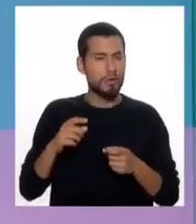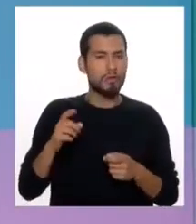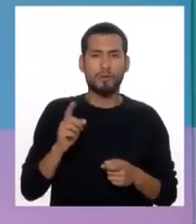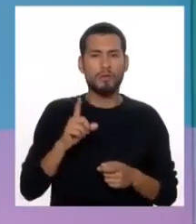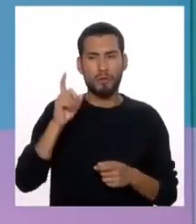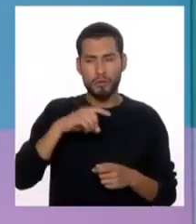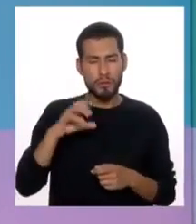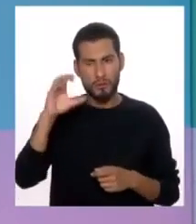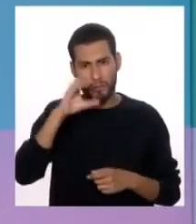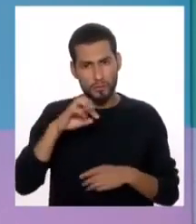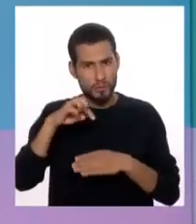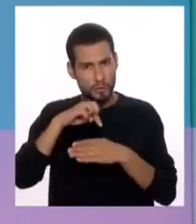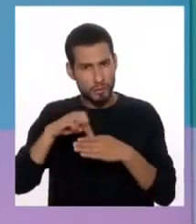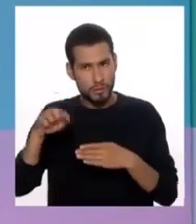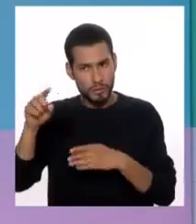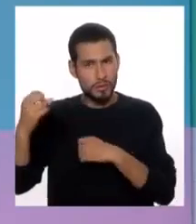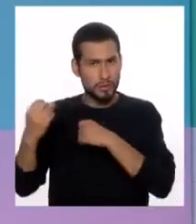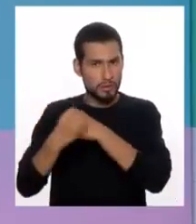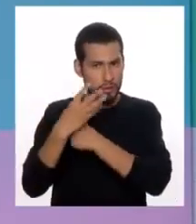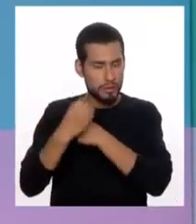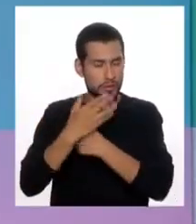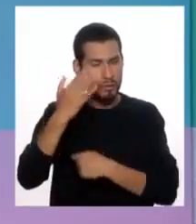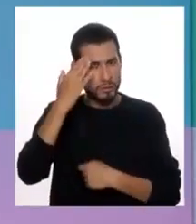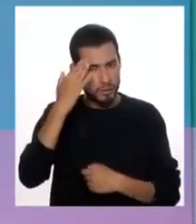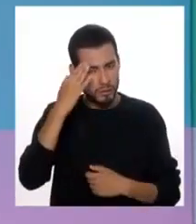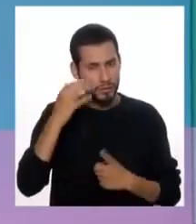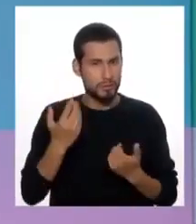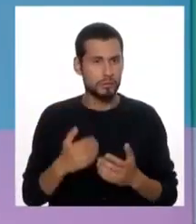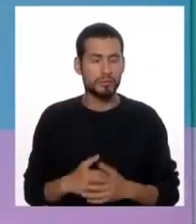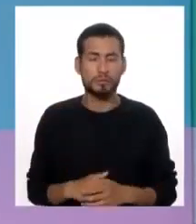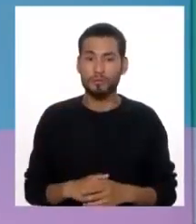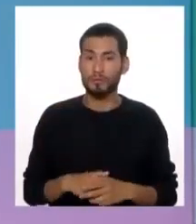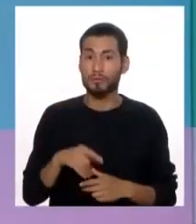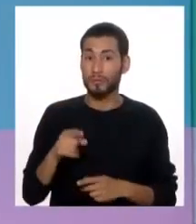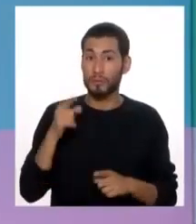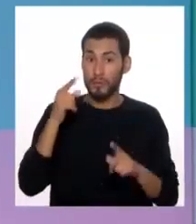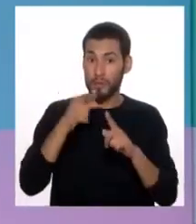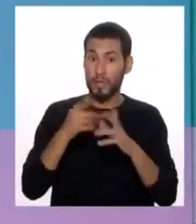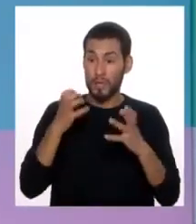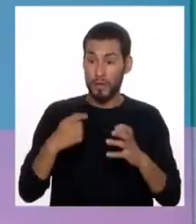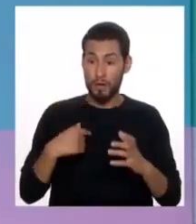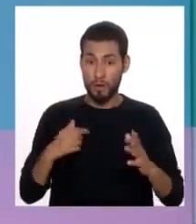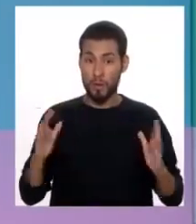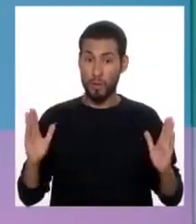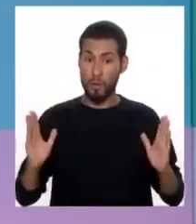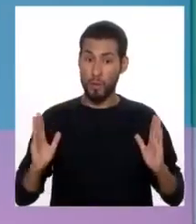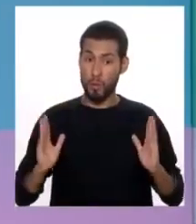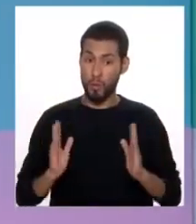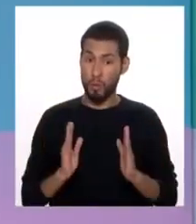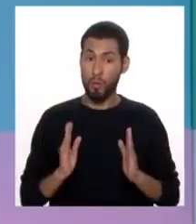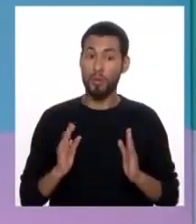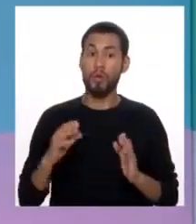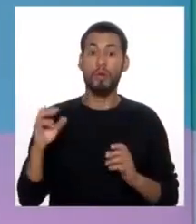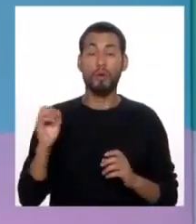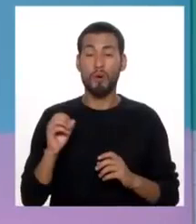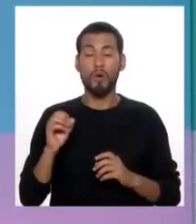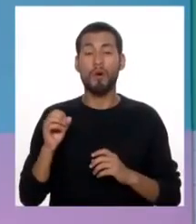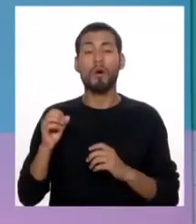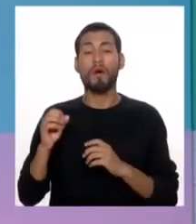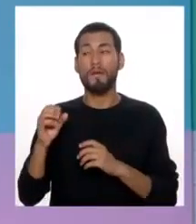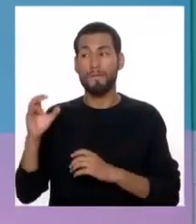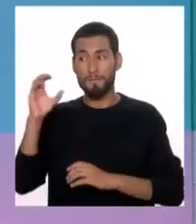un profesional para que oriente. En este caso, si la idea es bajar de peso o buscar ayuda de